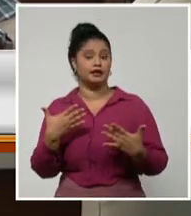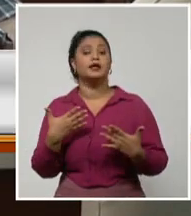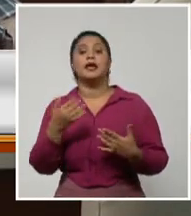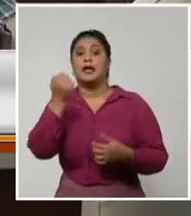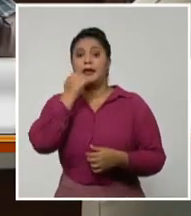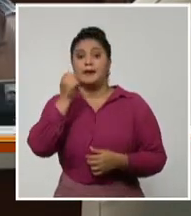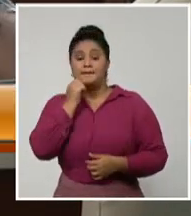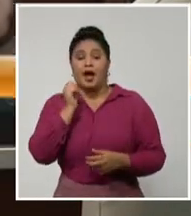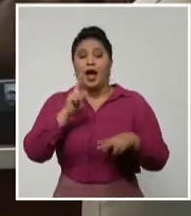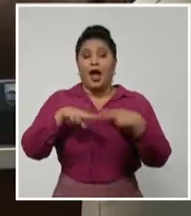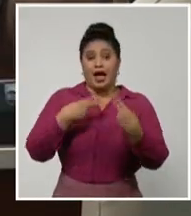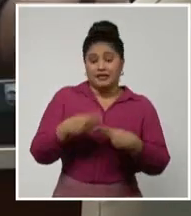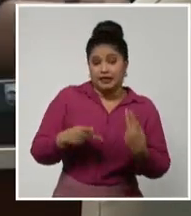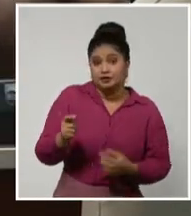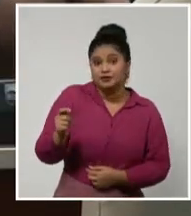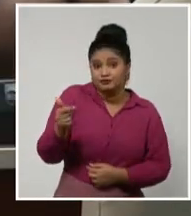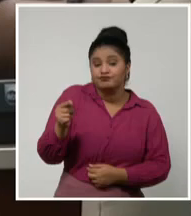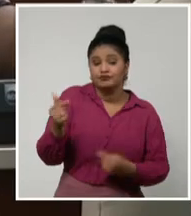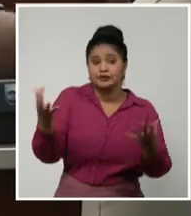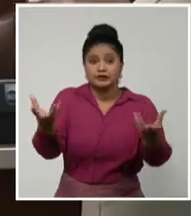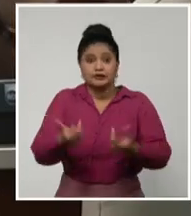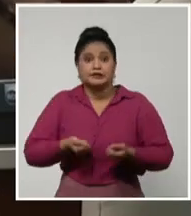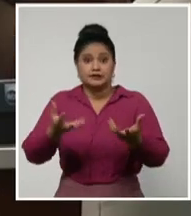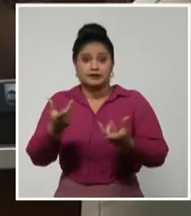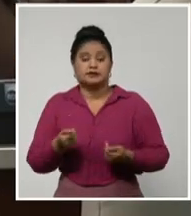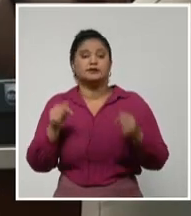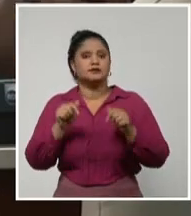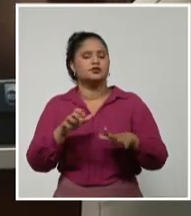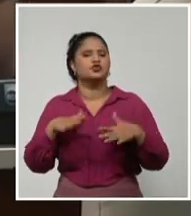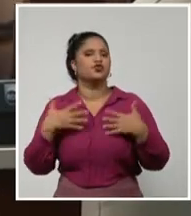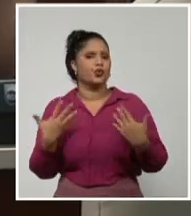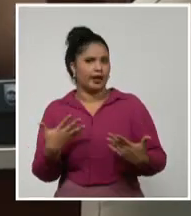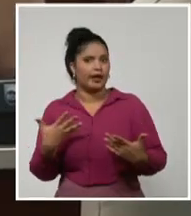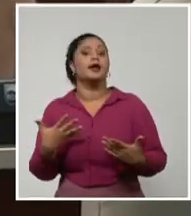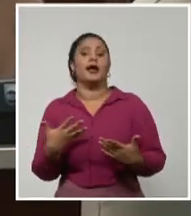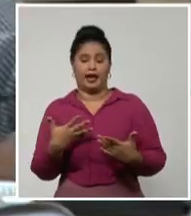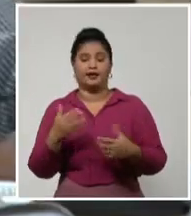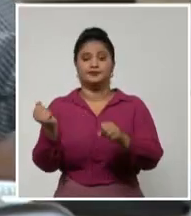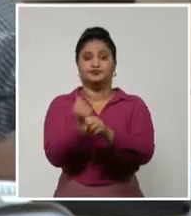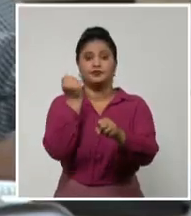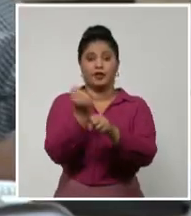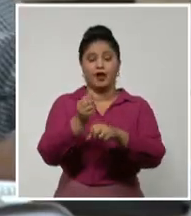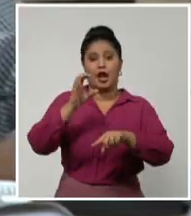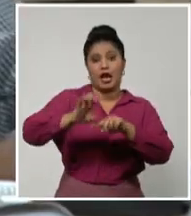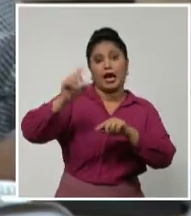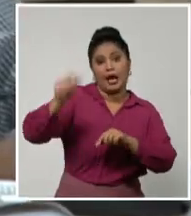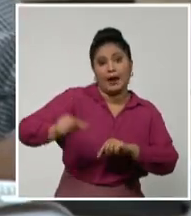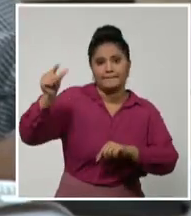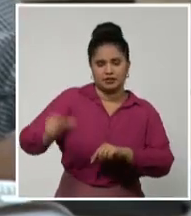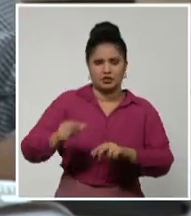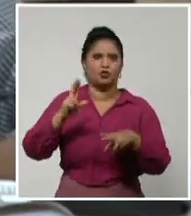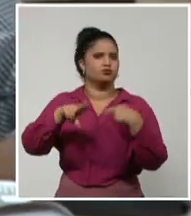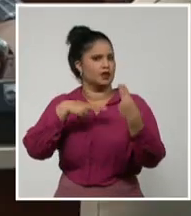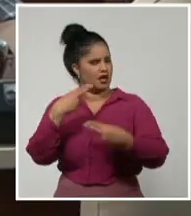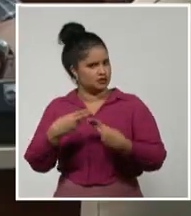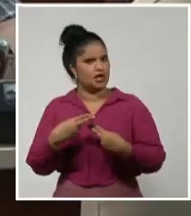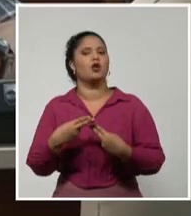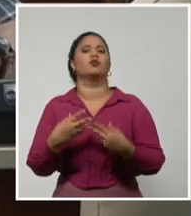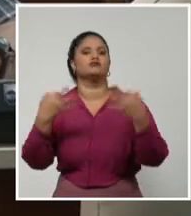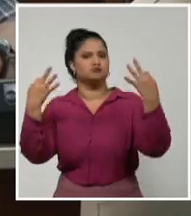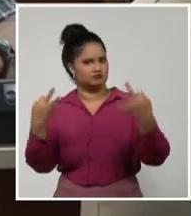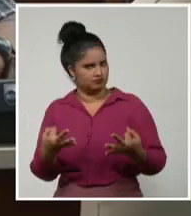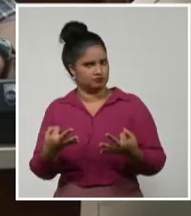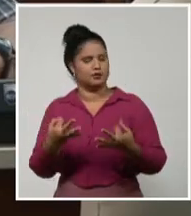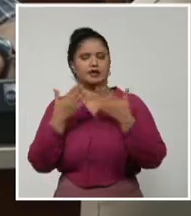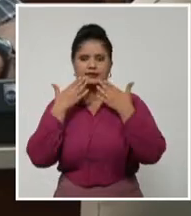gran esfuerzo, ponerlo en manos de productores que sean capaces, que no produzca de una tonelada y media para adelante, que no siembra frijol. Hay que ponerlo donde